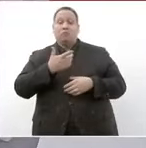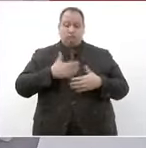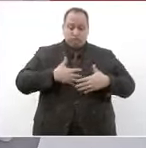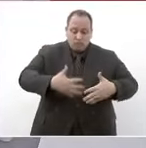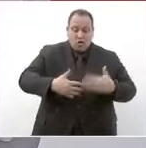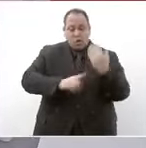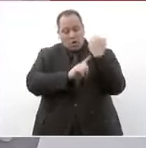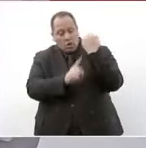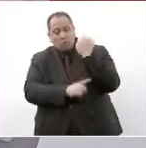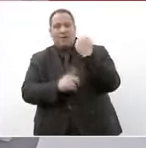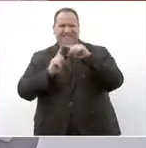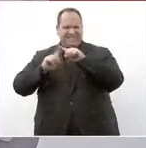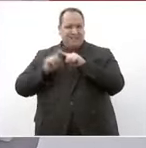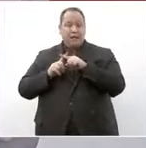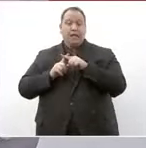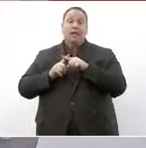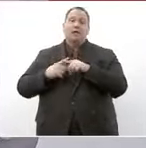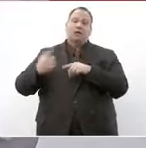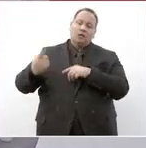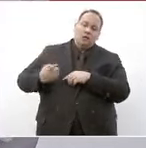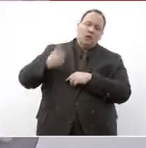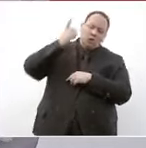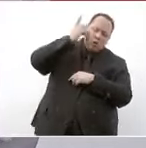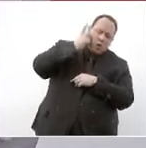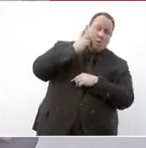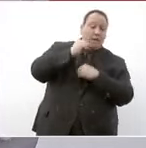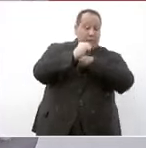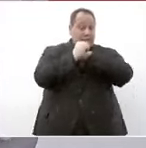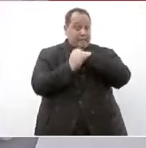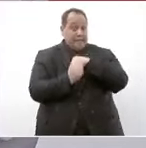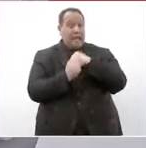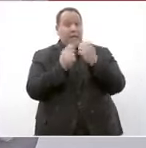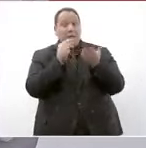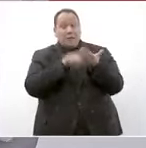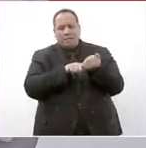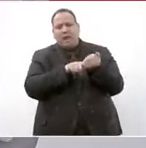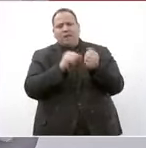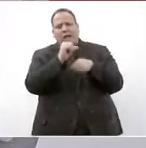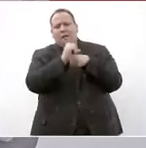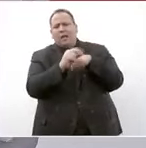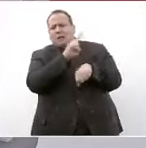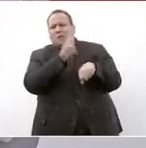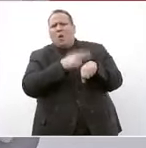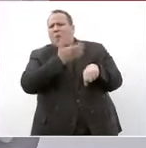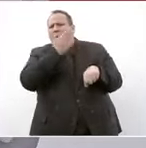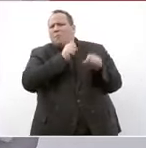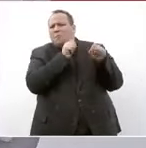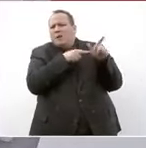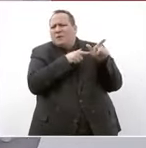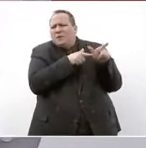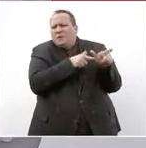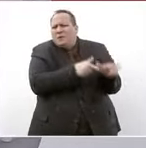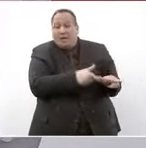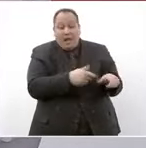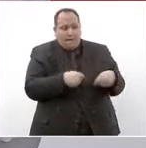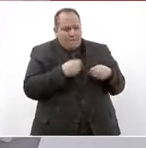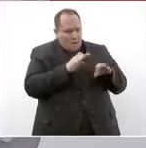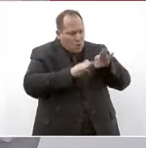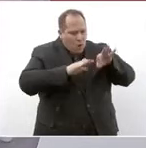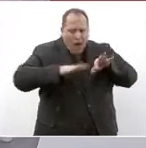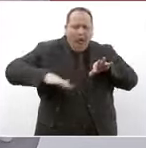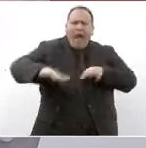de anestesiología, cirugía, medicina interna, las clásicas, las que sostienen una vida